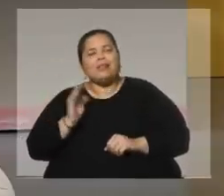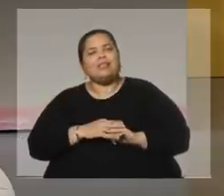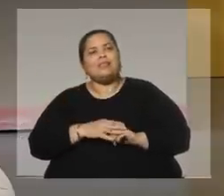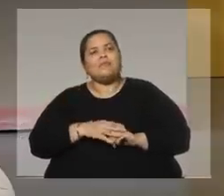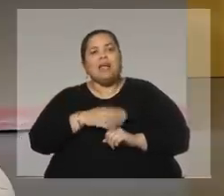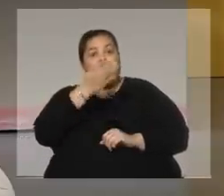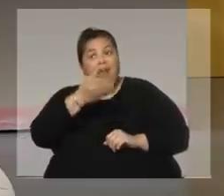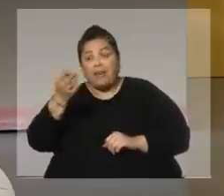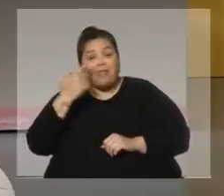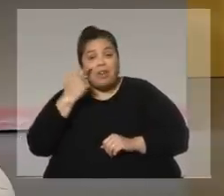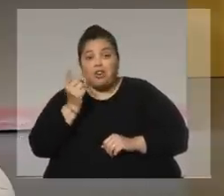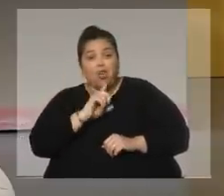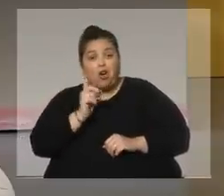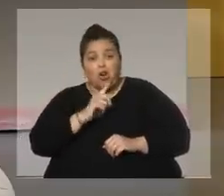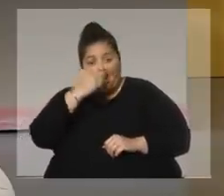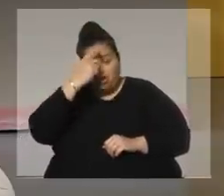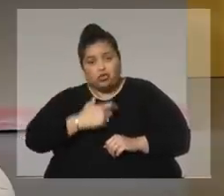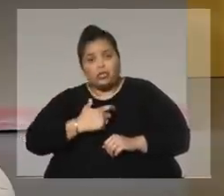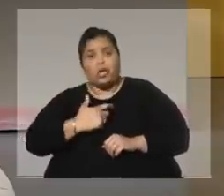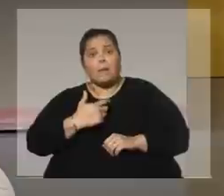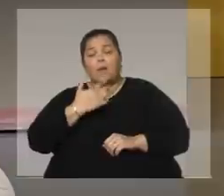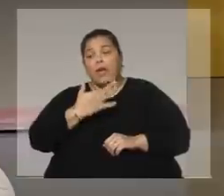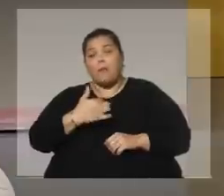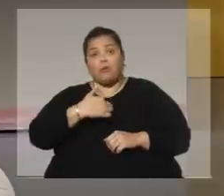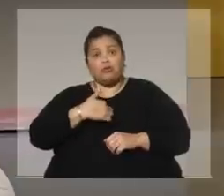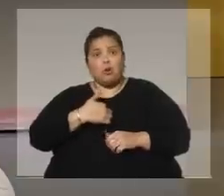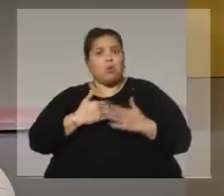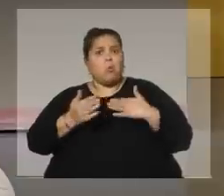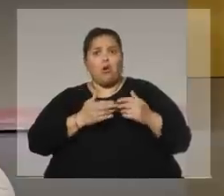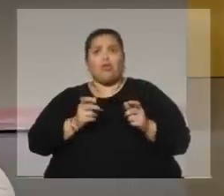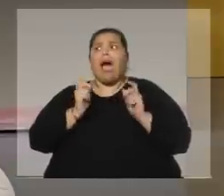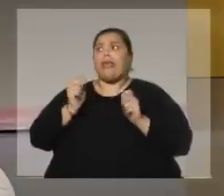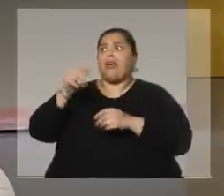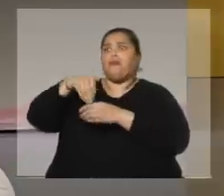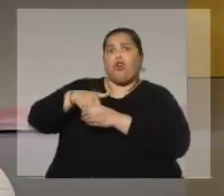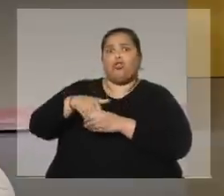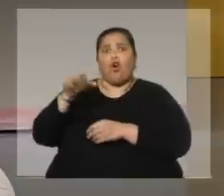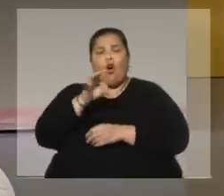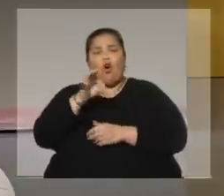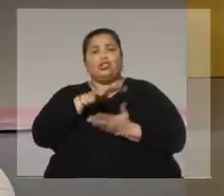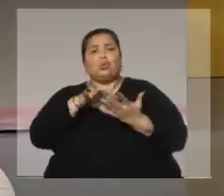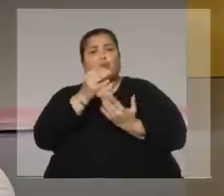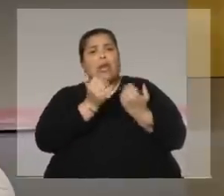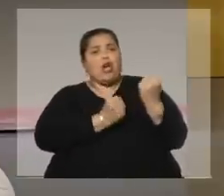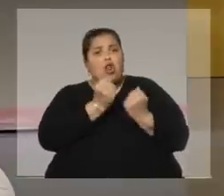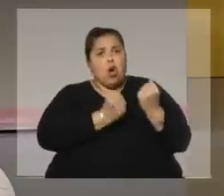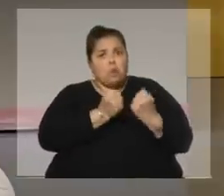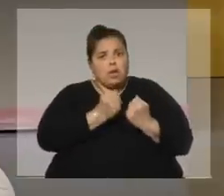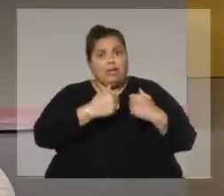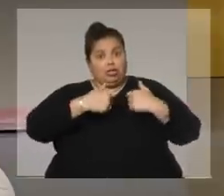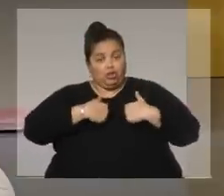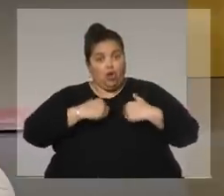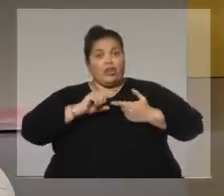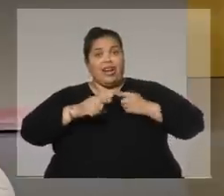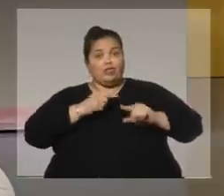a aquel que independientemente de la orientación política y de la situación económica en que vive, si establezco una